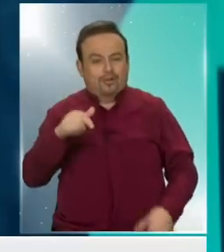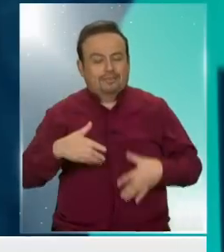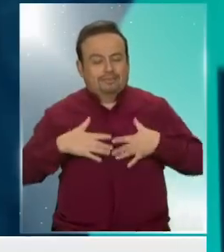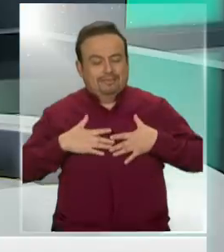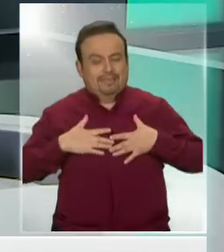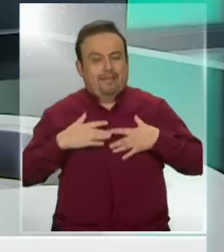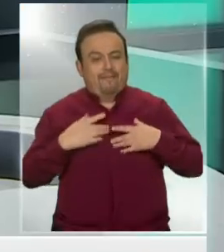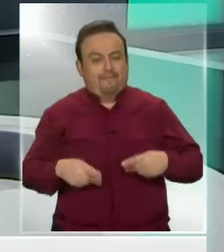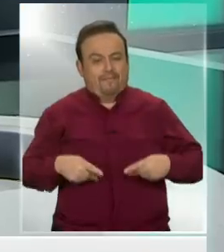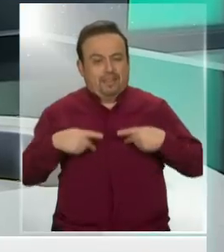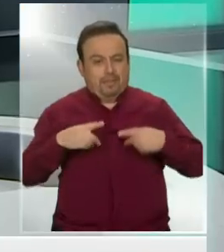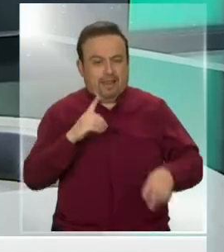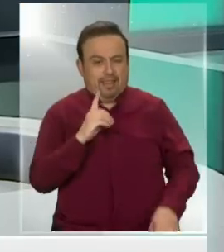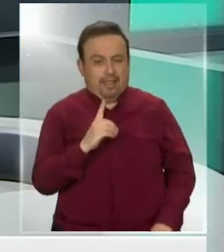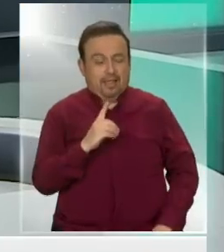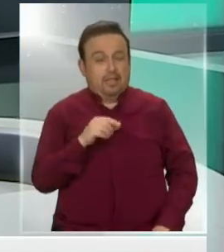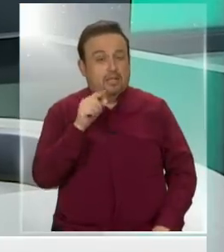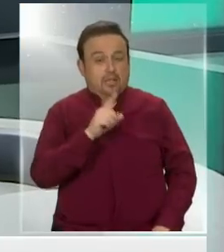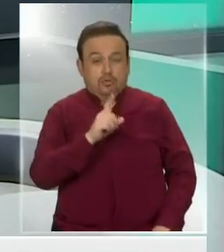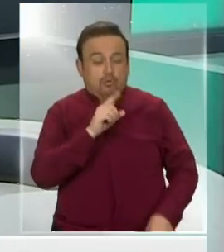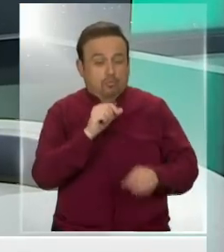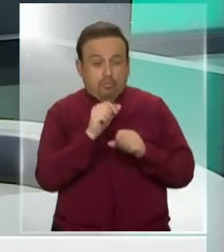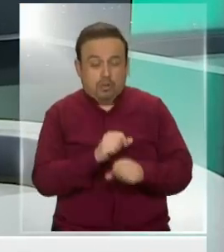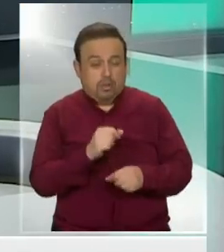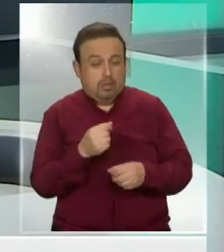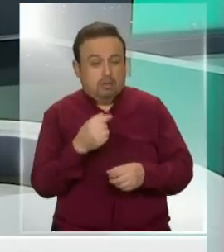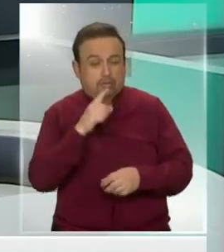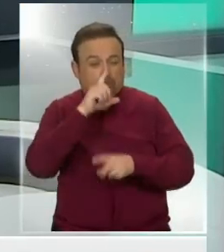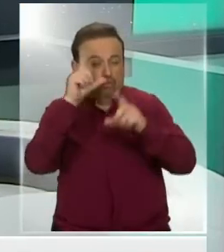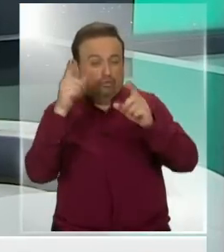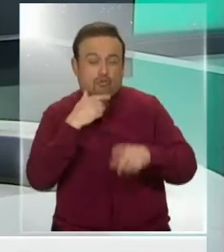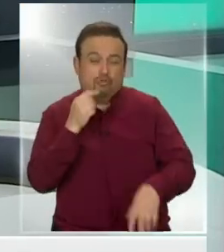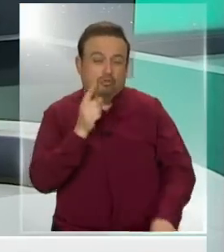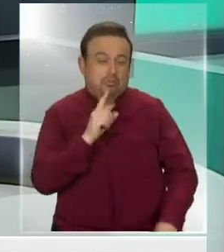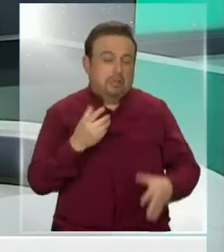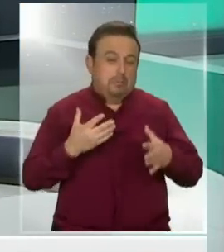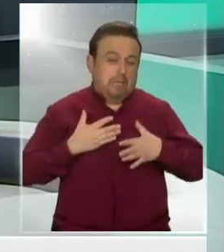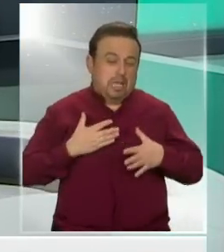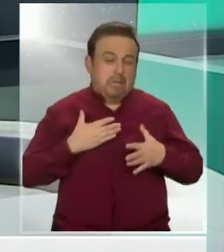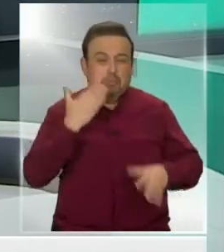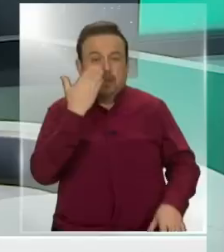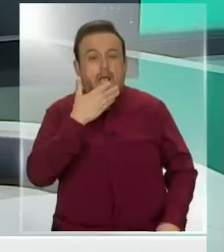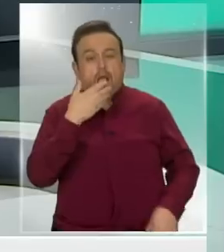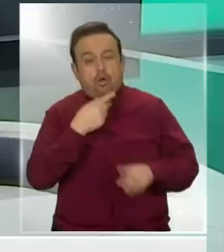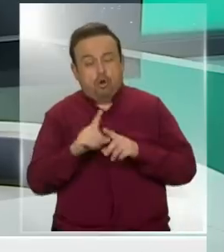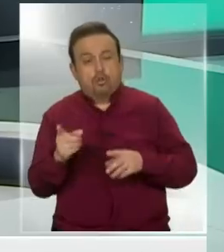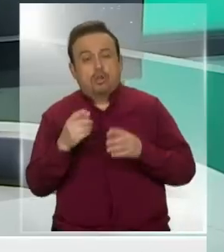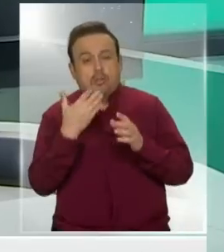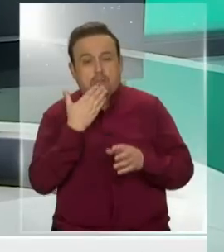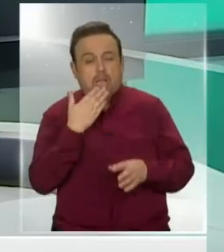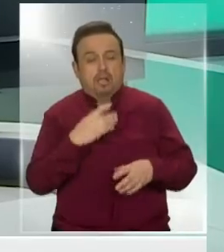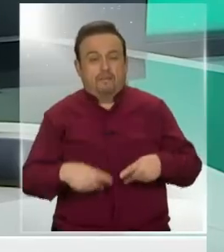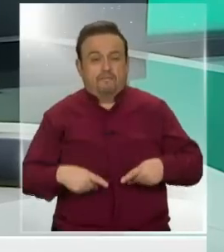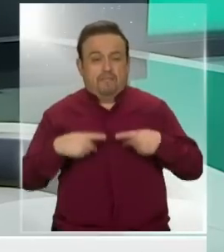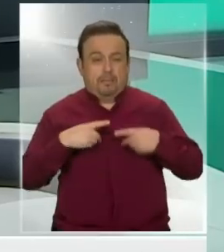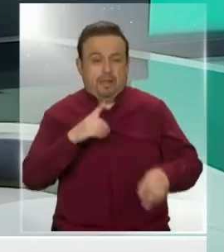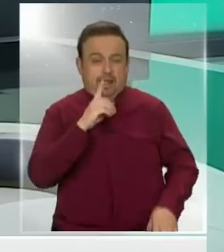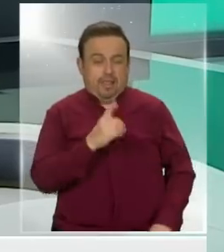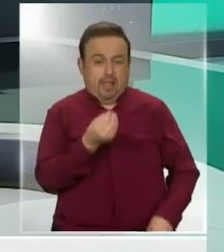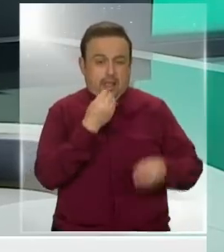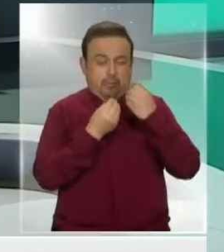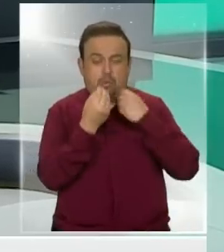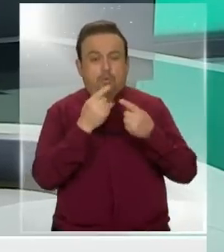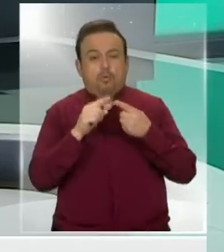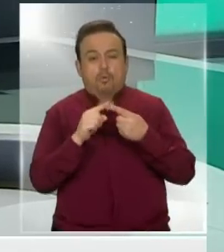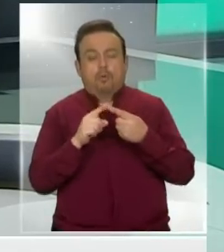sintetice como vitamina D. Si no está esa posibilidad, si usted no quiere salir por miedo, también hay una forma de obtenerla a través de alimentación.